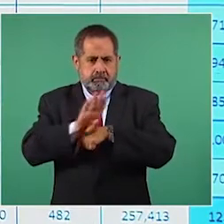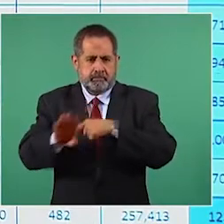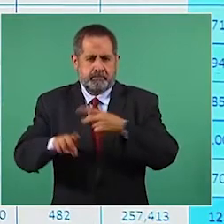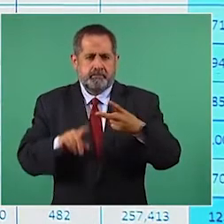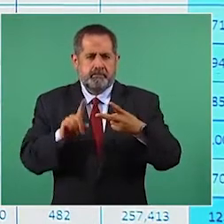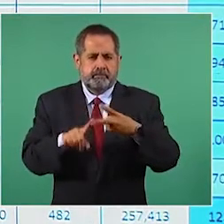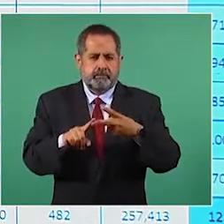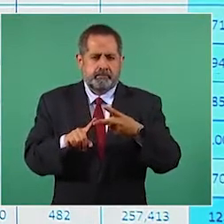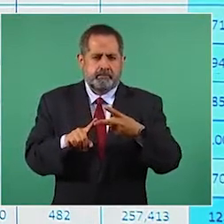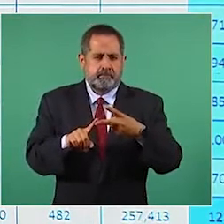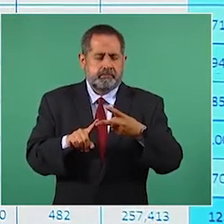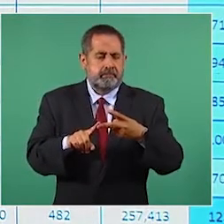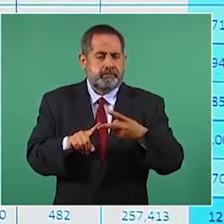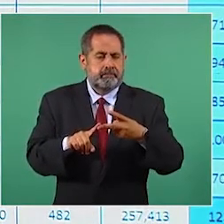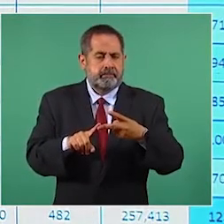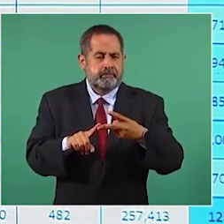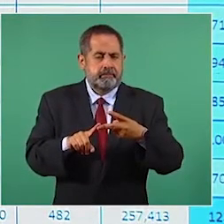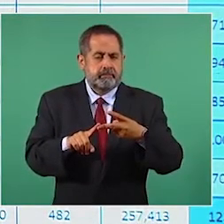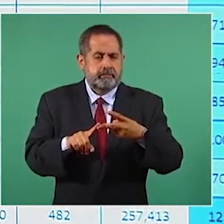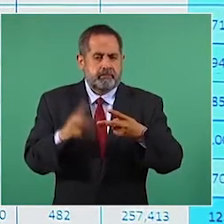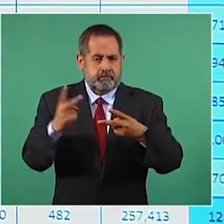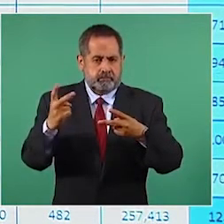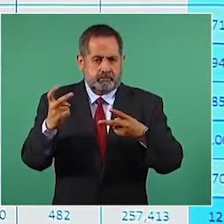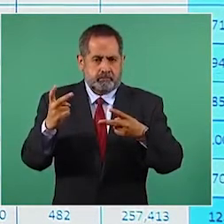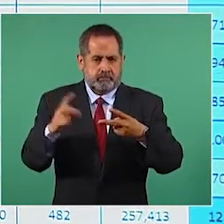segundo.